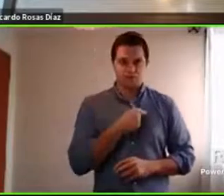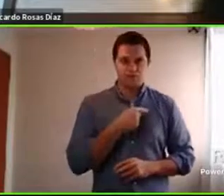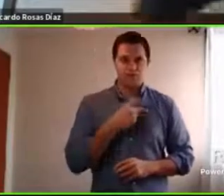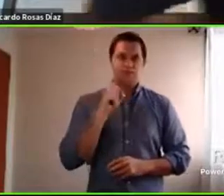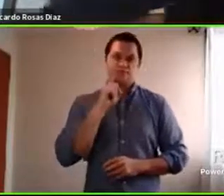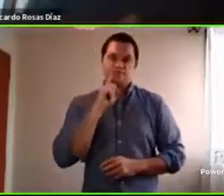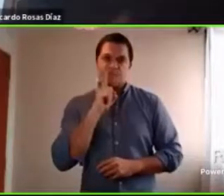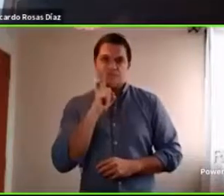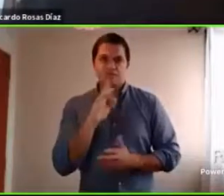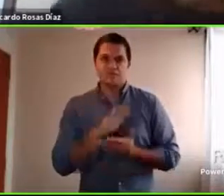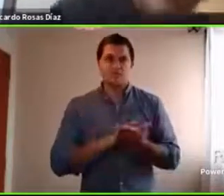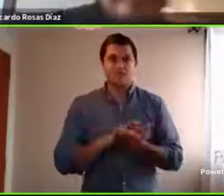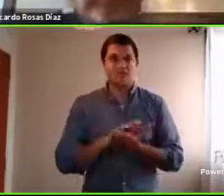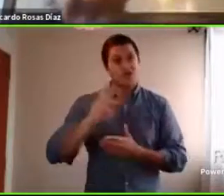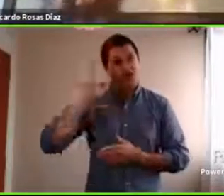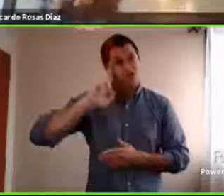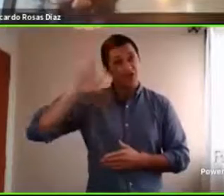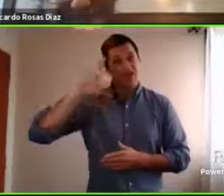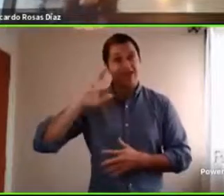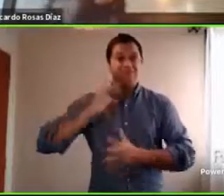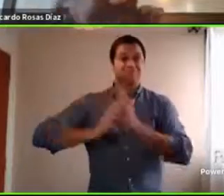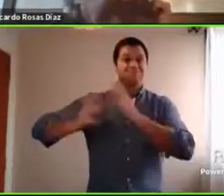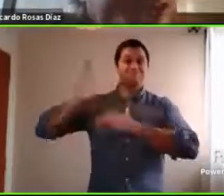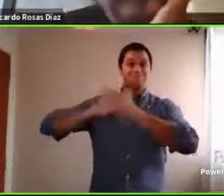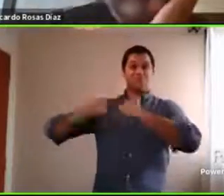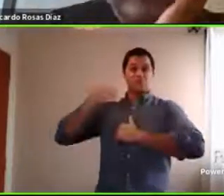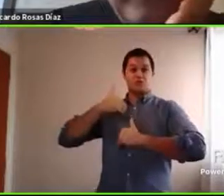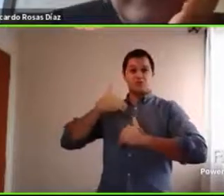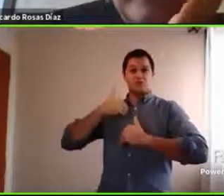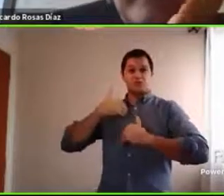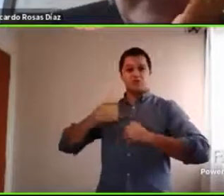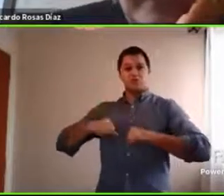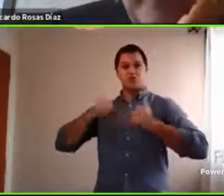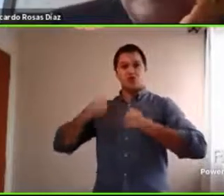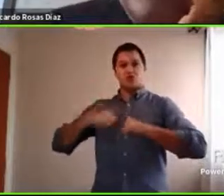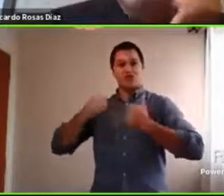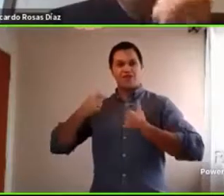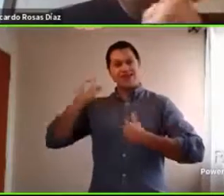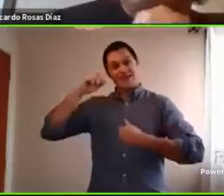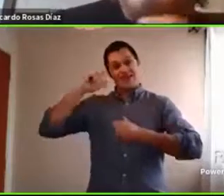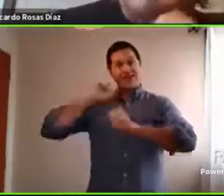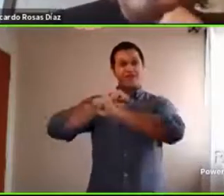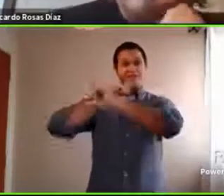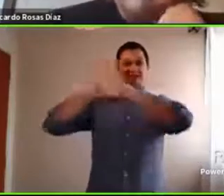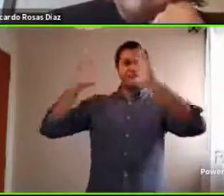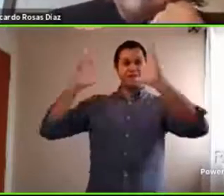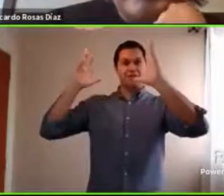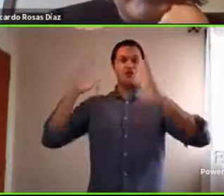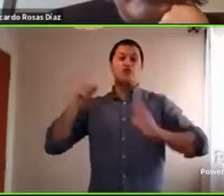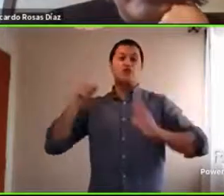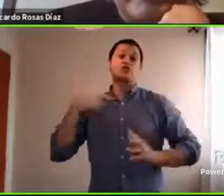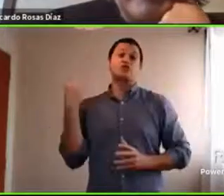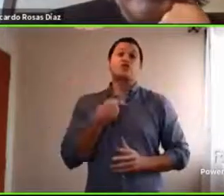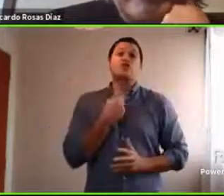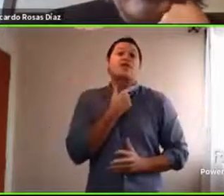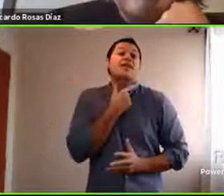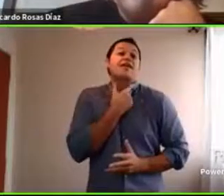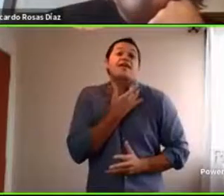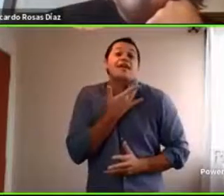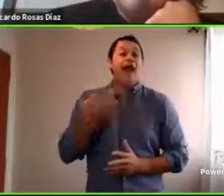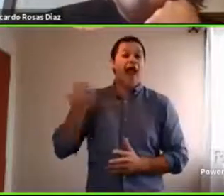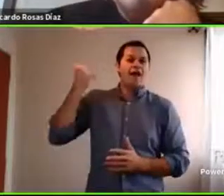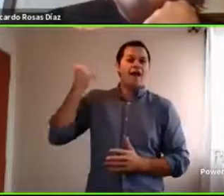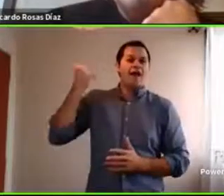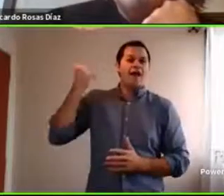nuestra propia adolescencia, imaginémonos qué era lo que más queríamos como adolescentes. O sea,